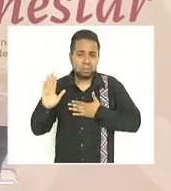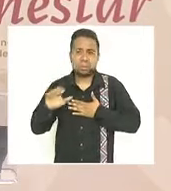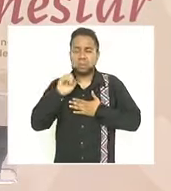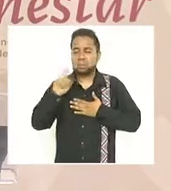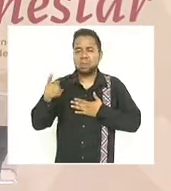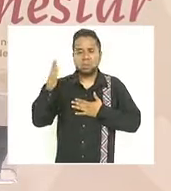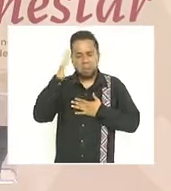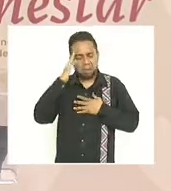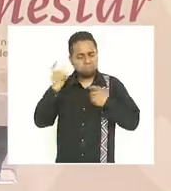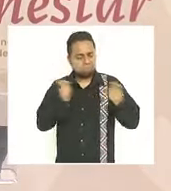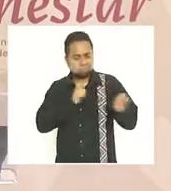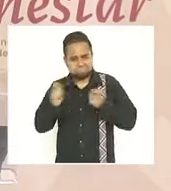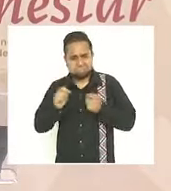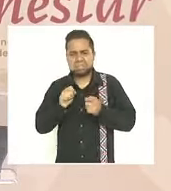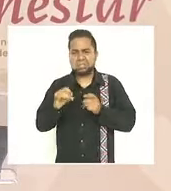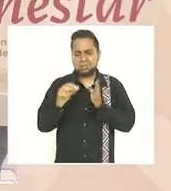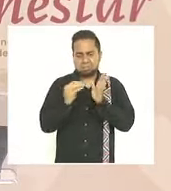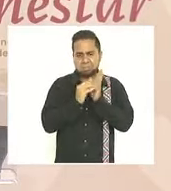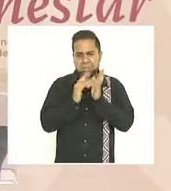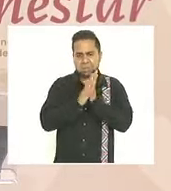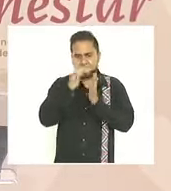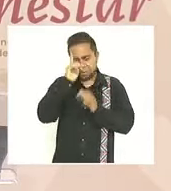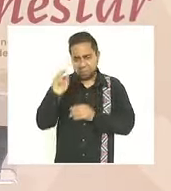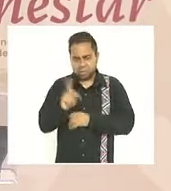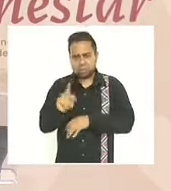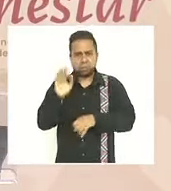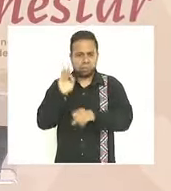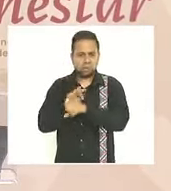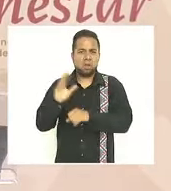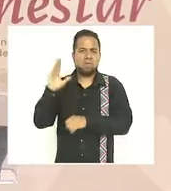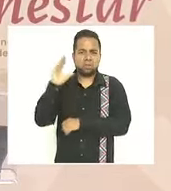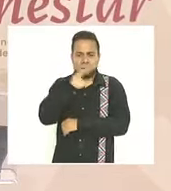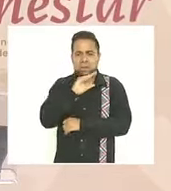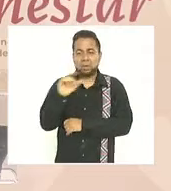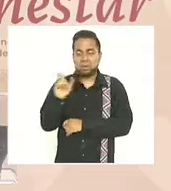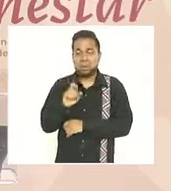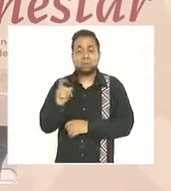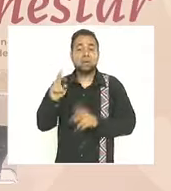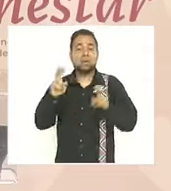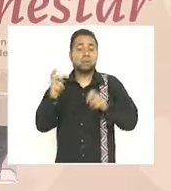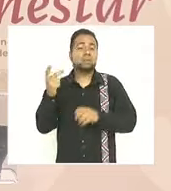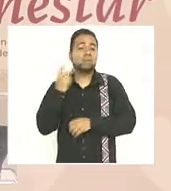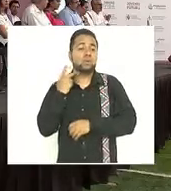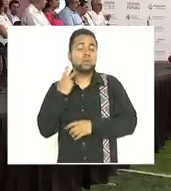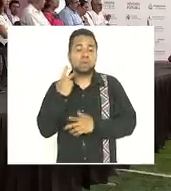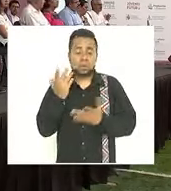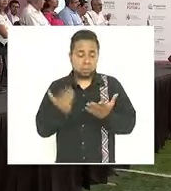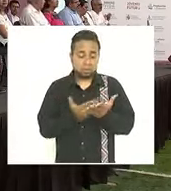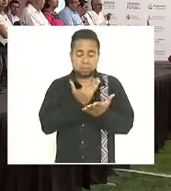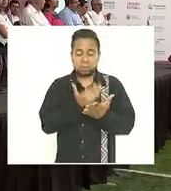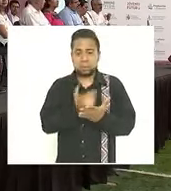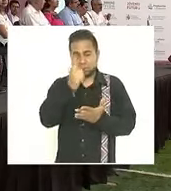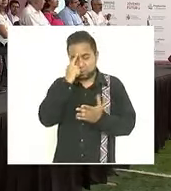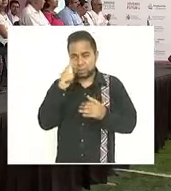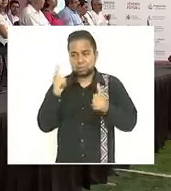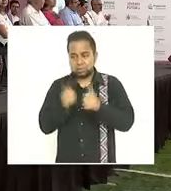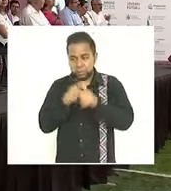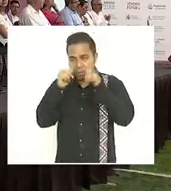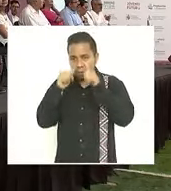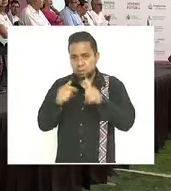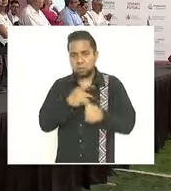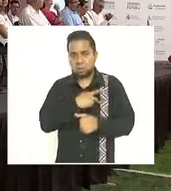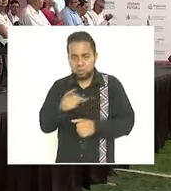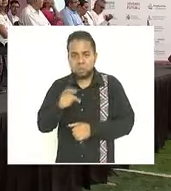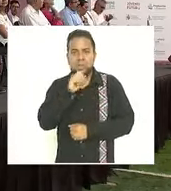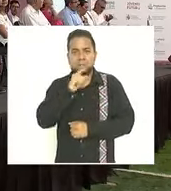liderazgo pudo hacer posible al colocar al frente de las políticas públicas a los más pobres y al